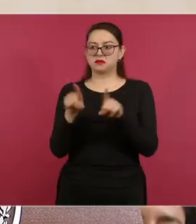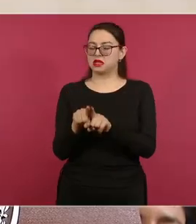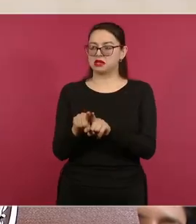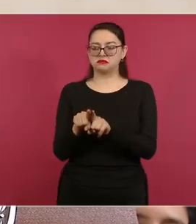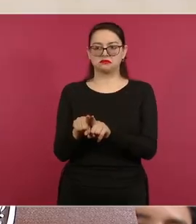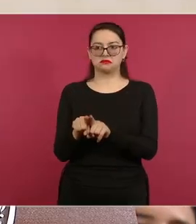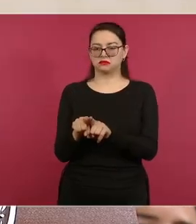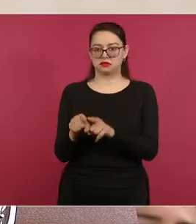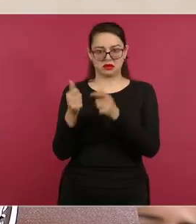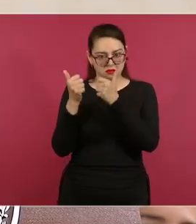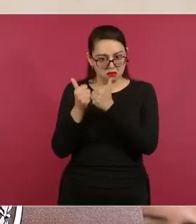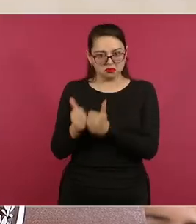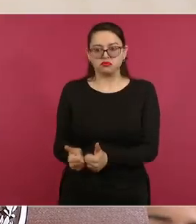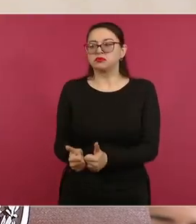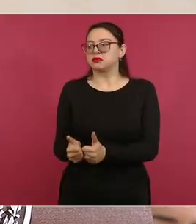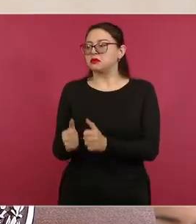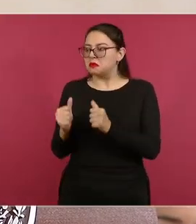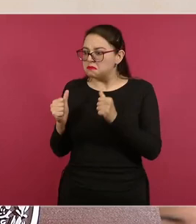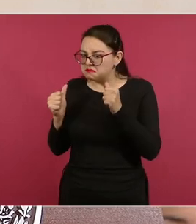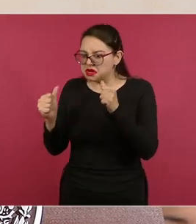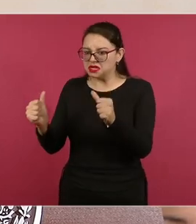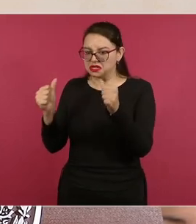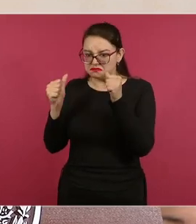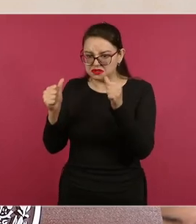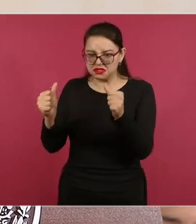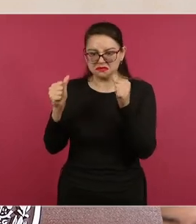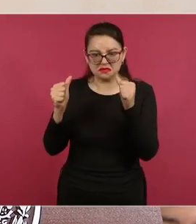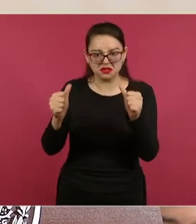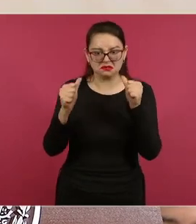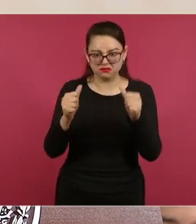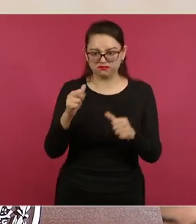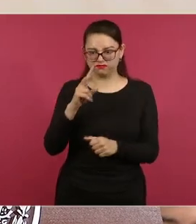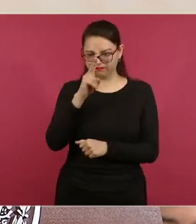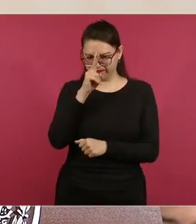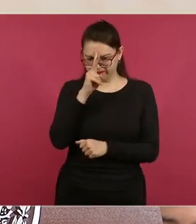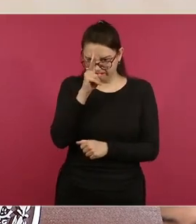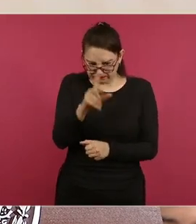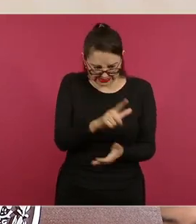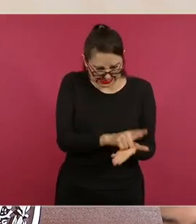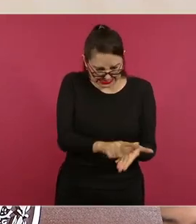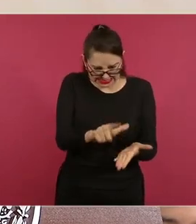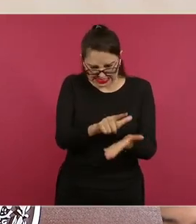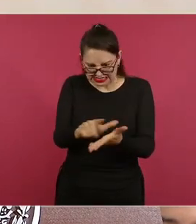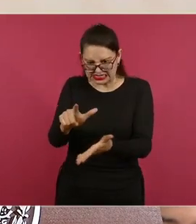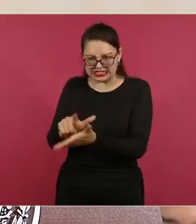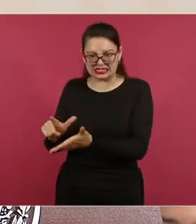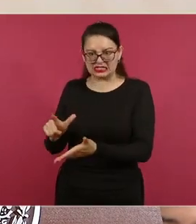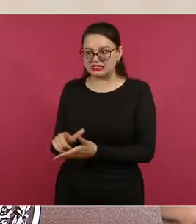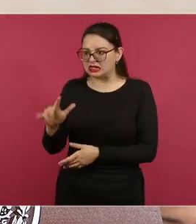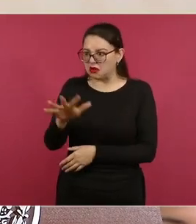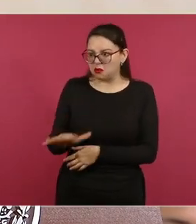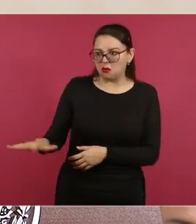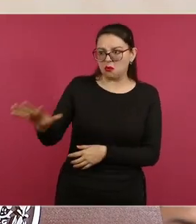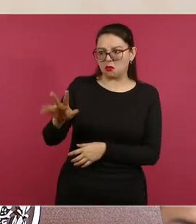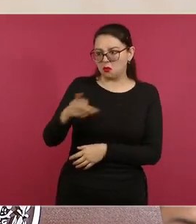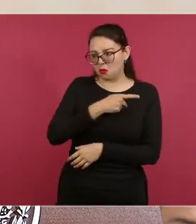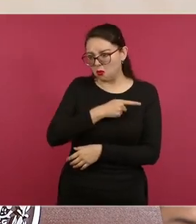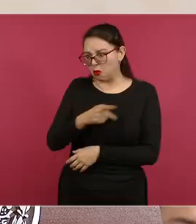atención prioritaria a las colonias más pobres. Entonces,